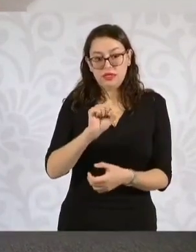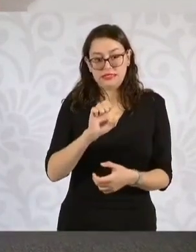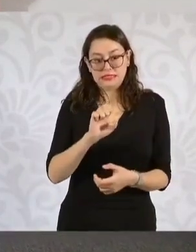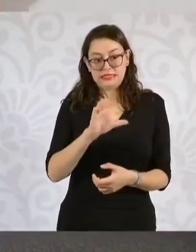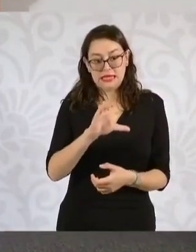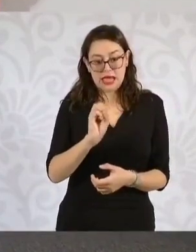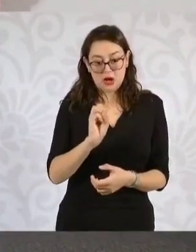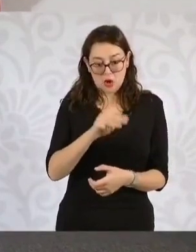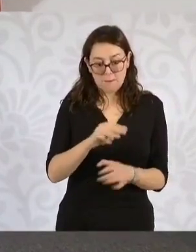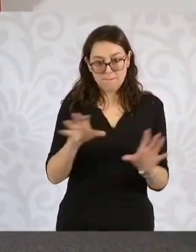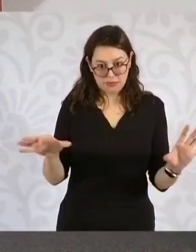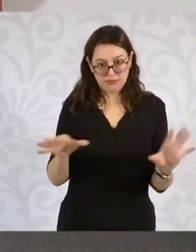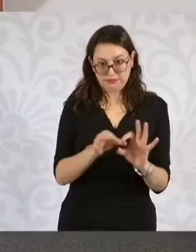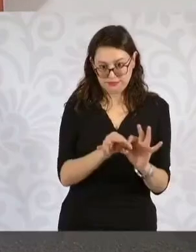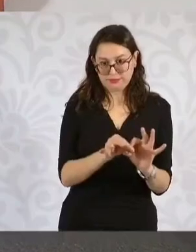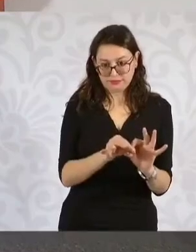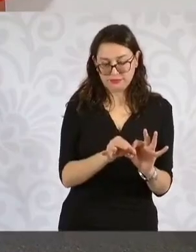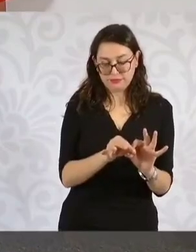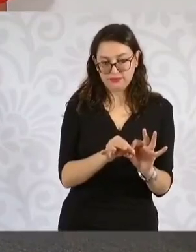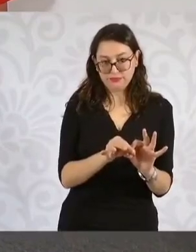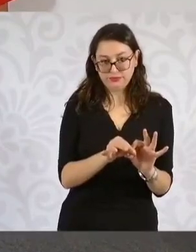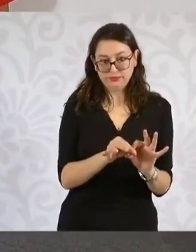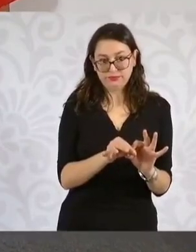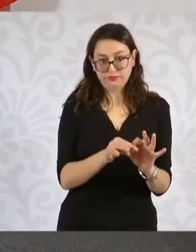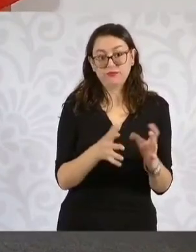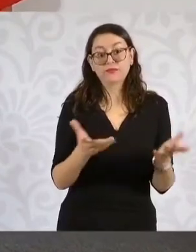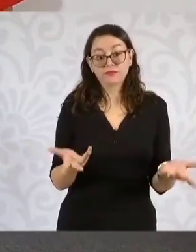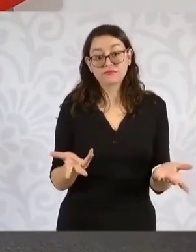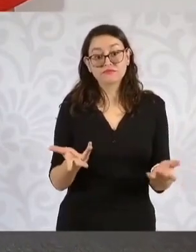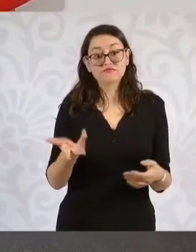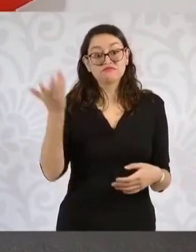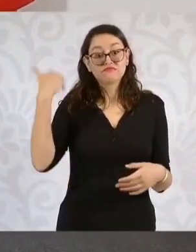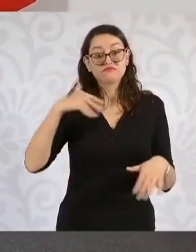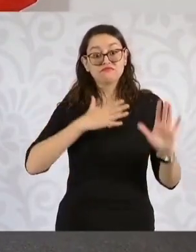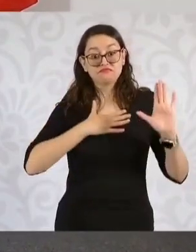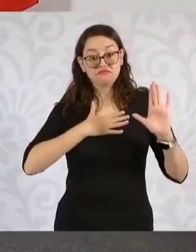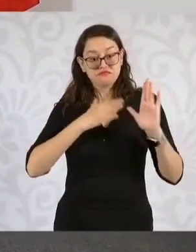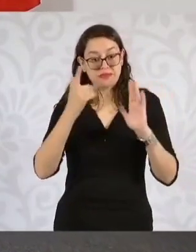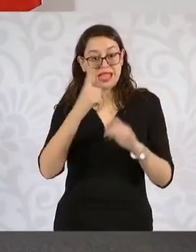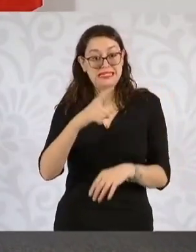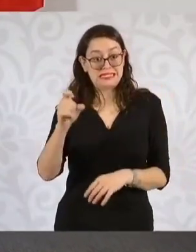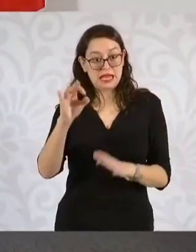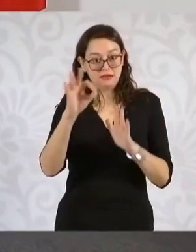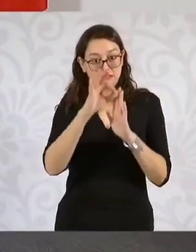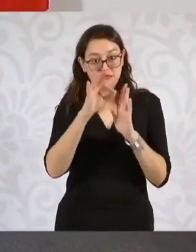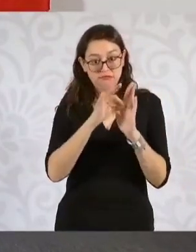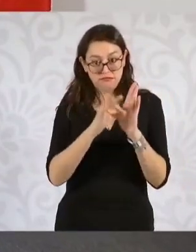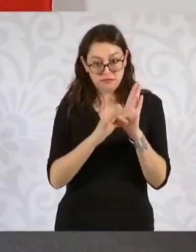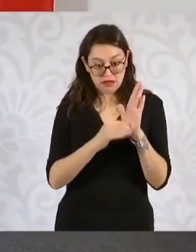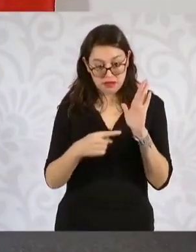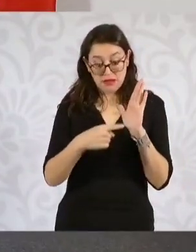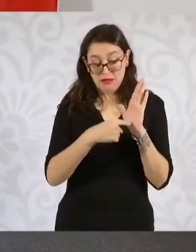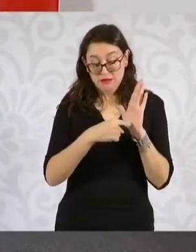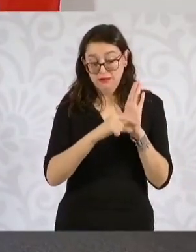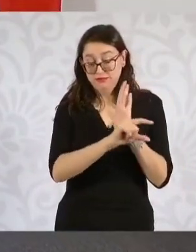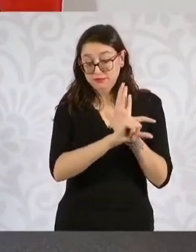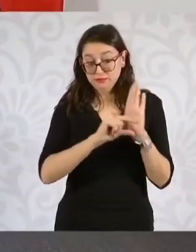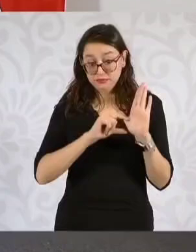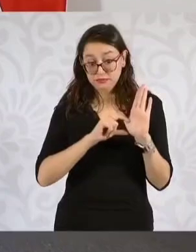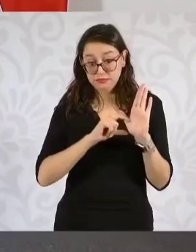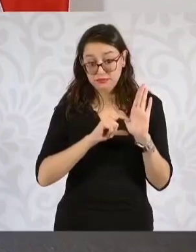ustedes saben que uno de los planteamientos de los 100 puntos de nuestro programa de gobierno es el desarrollo tecnológico